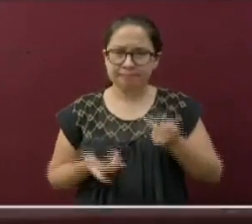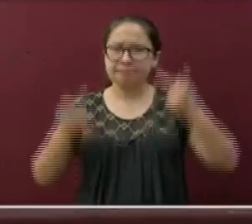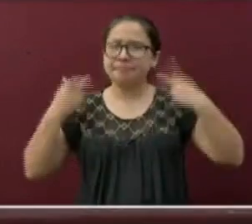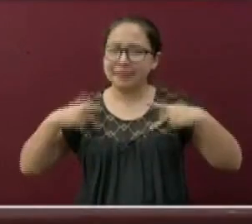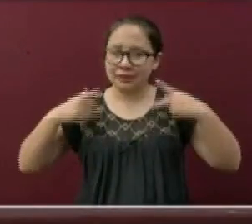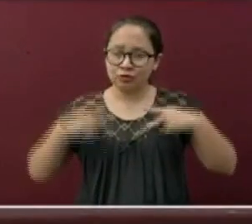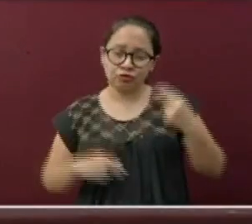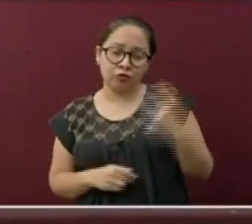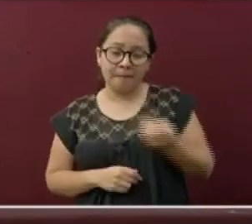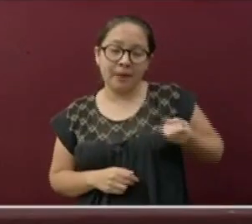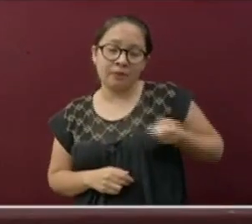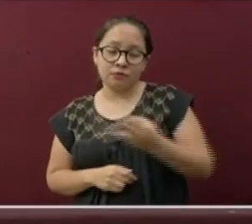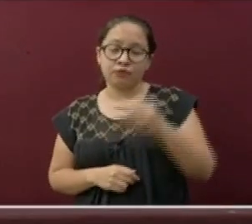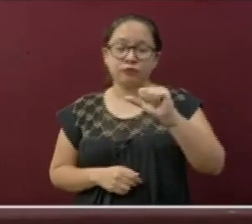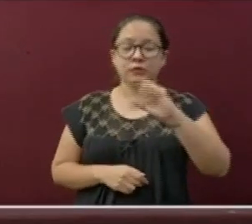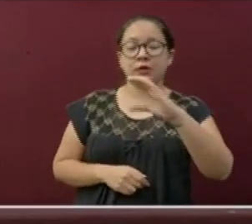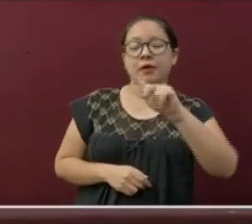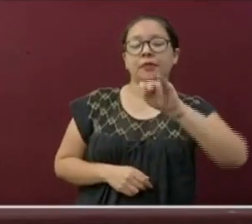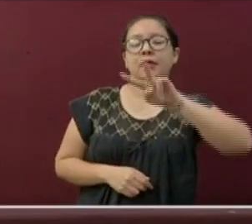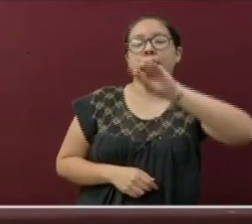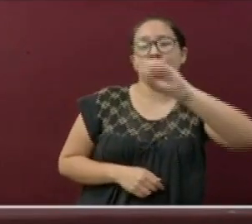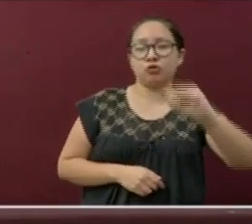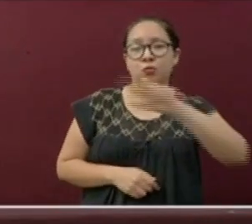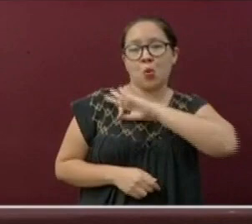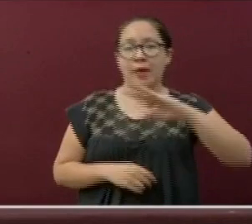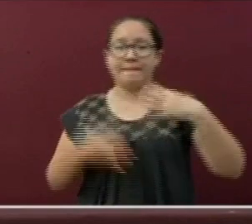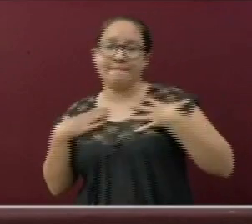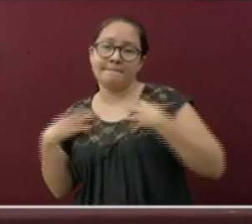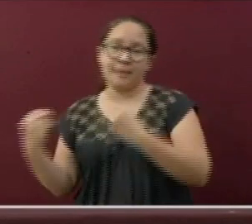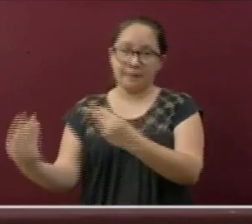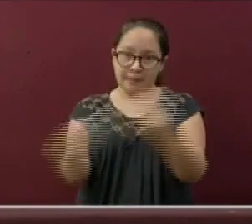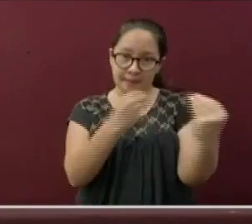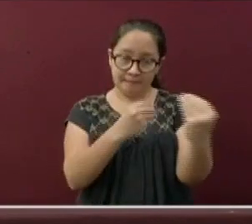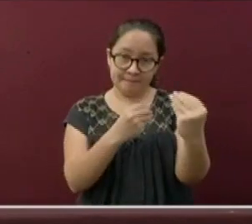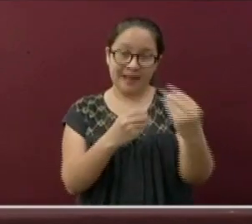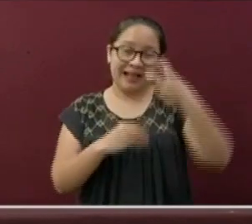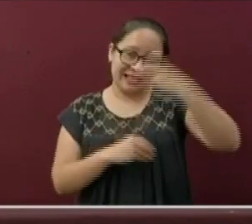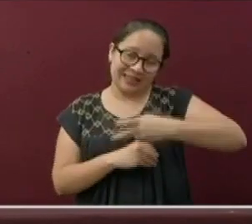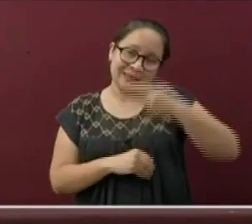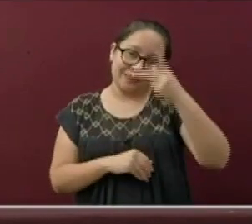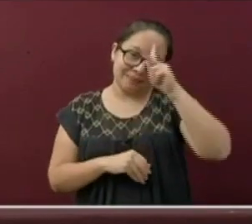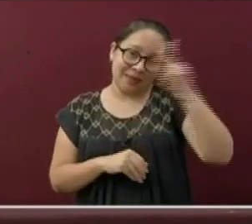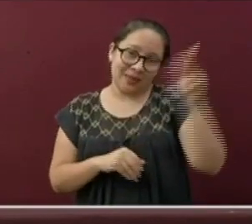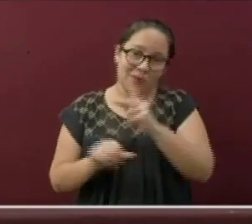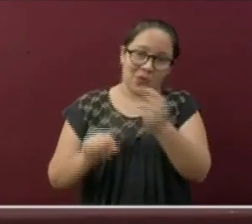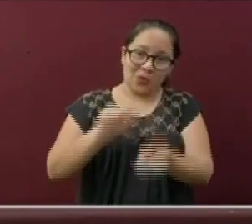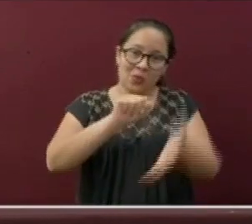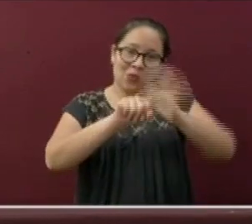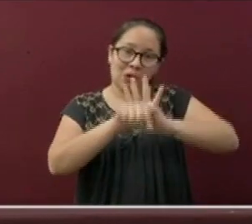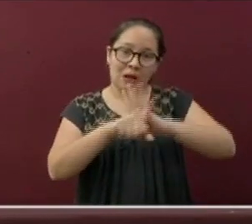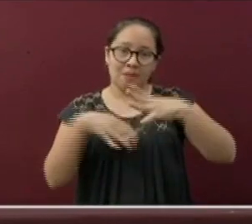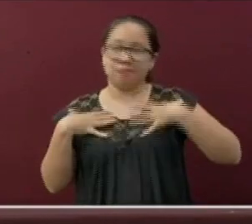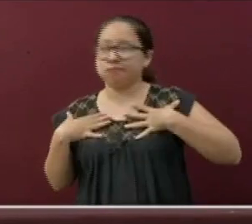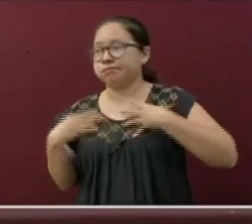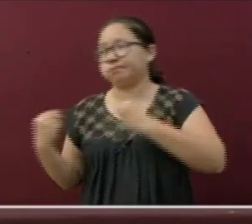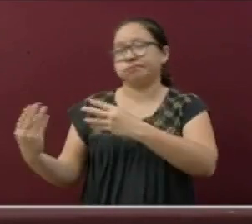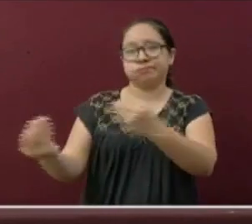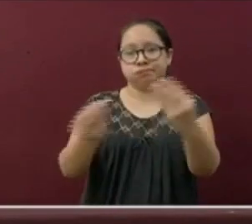que pueden transmitir el padecimiento a otras personas, favoreciendo la dispersión del virus.